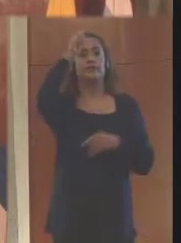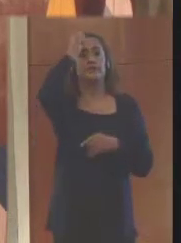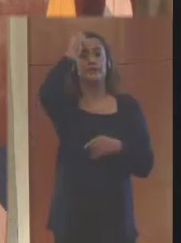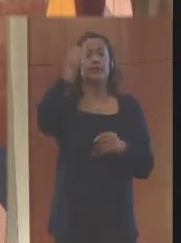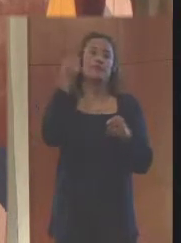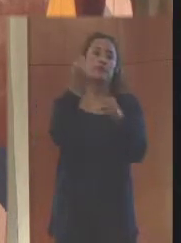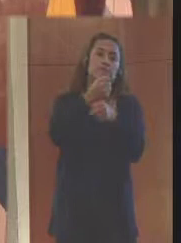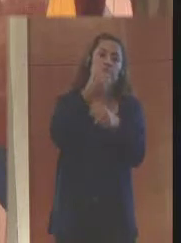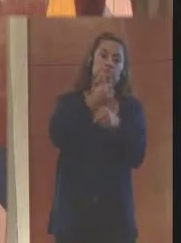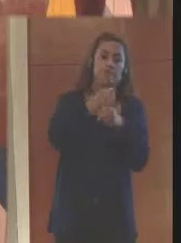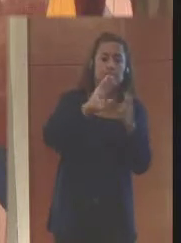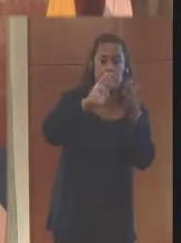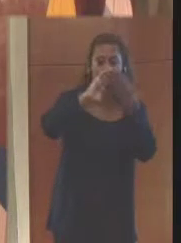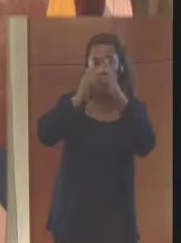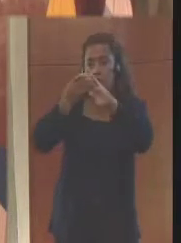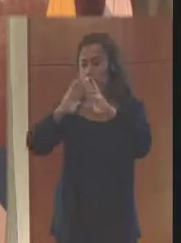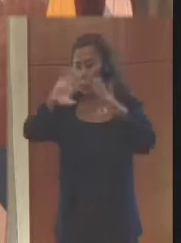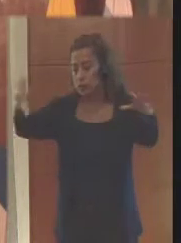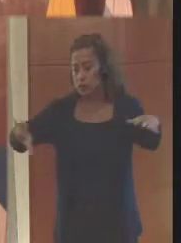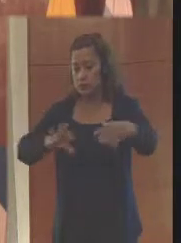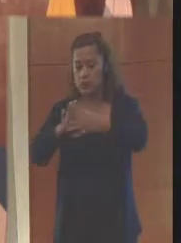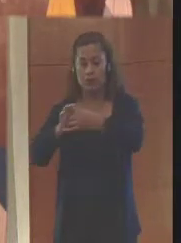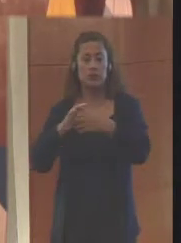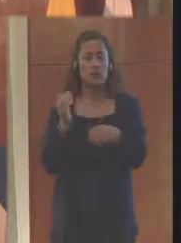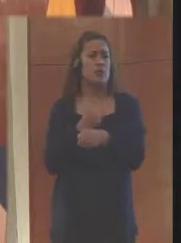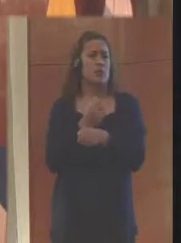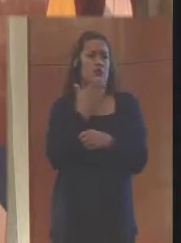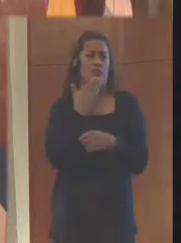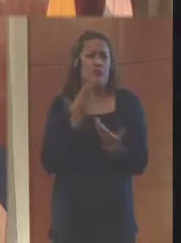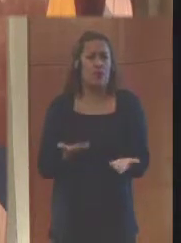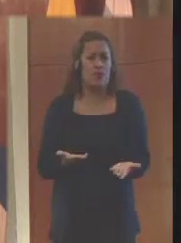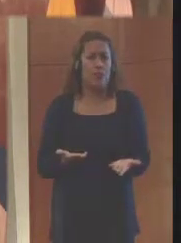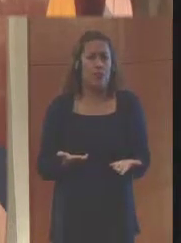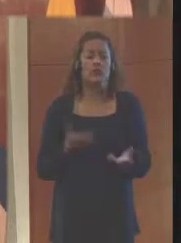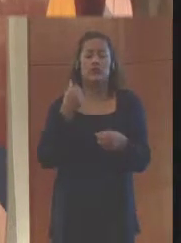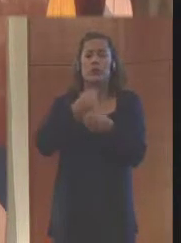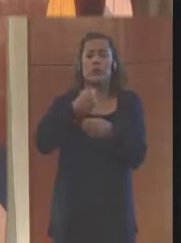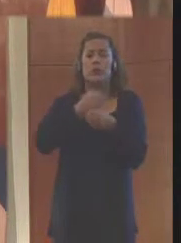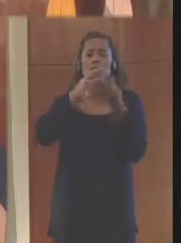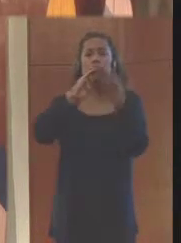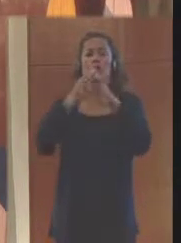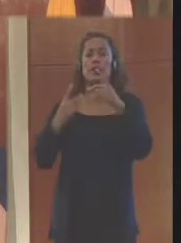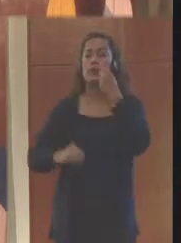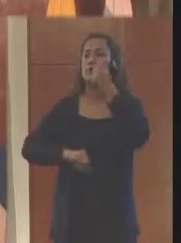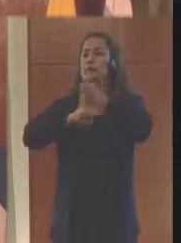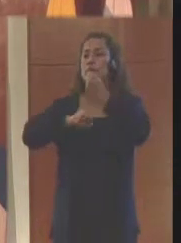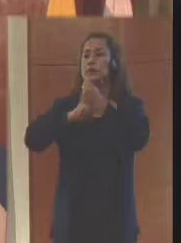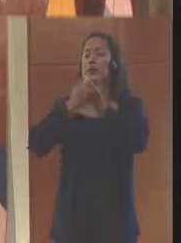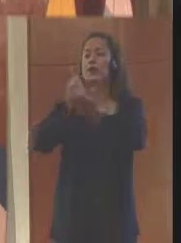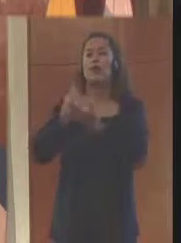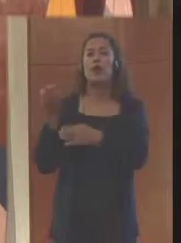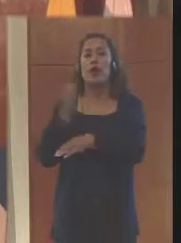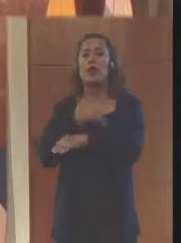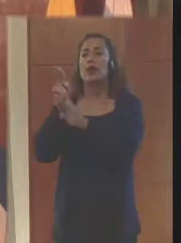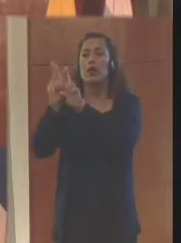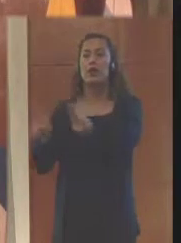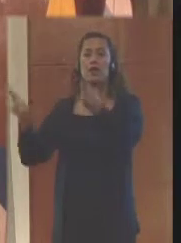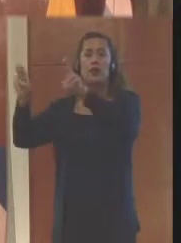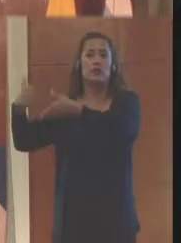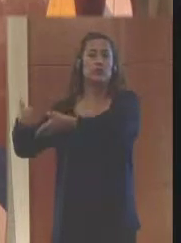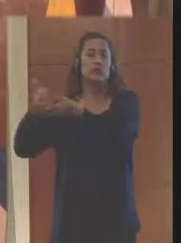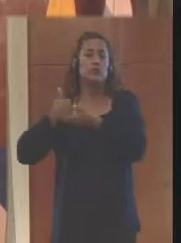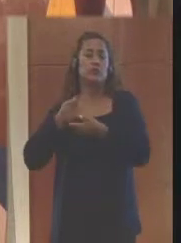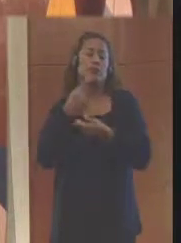con trabajo comunitario. ¿Cómo lo logramos haciendo? Apoyándonos en unas herramientas que las Naciones Unidas nos ha dado en el tiempo.